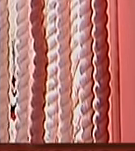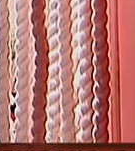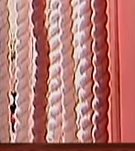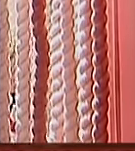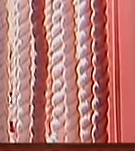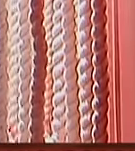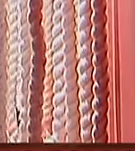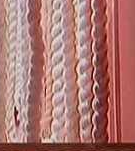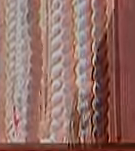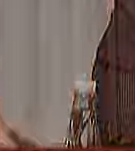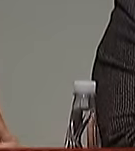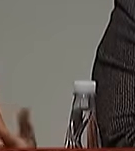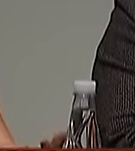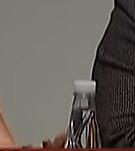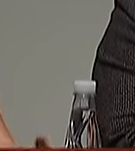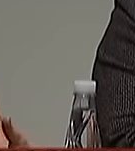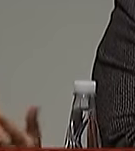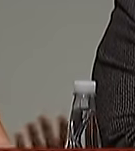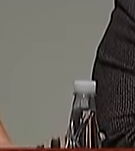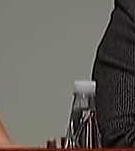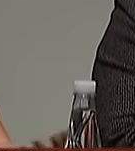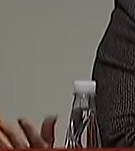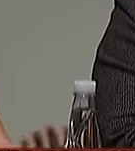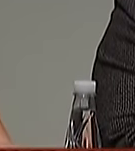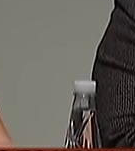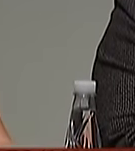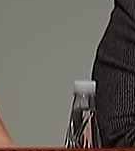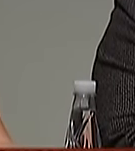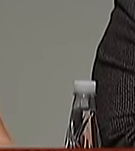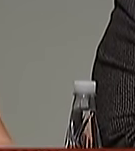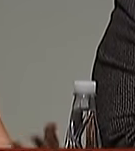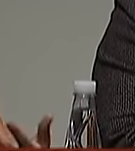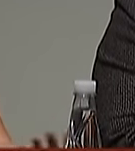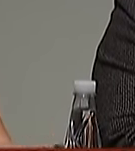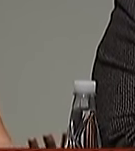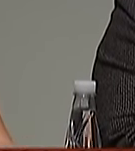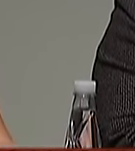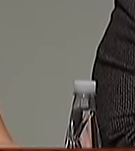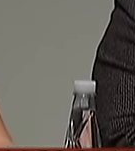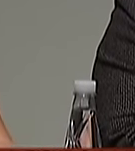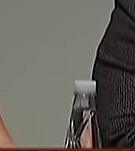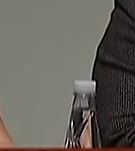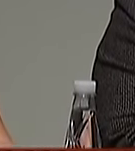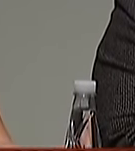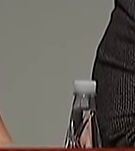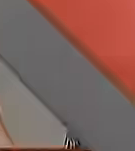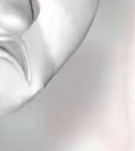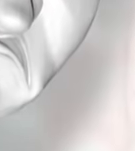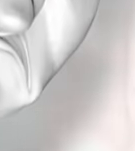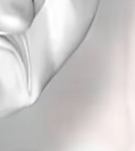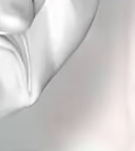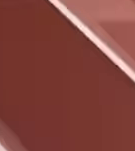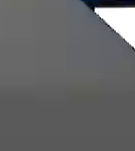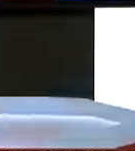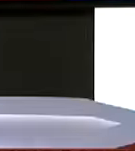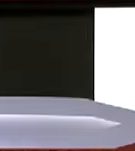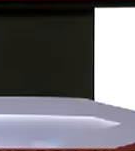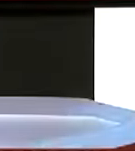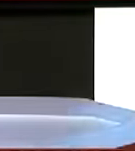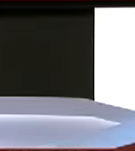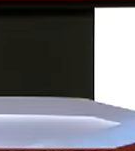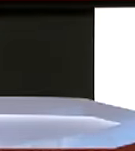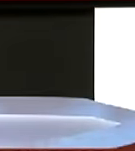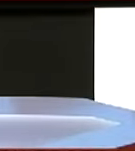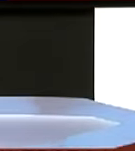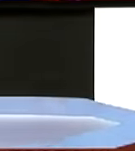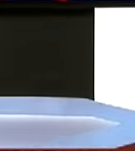palabra genocidio que hoy sean asesinadas mujeres por el hecho de ser mujeres y México